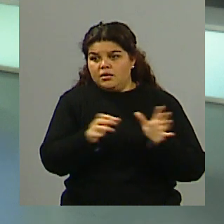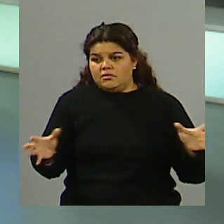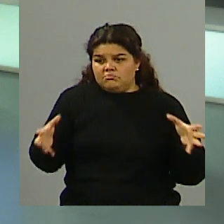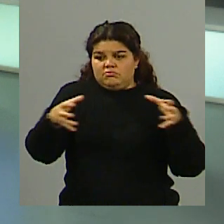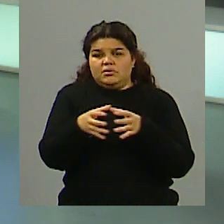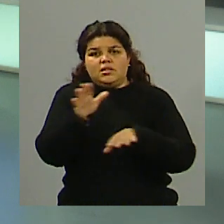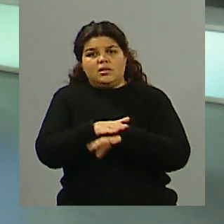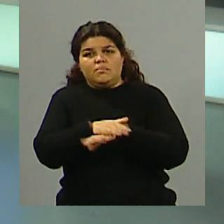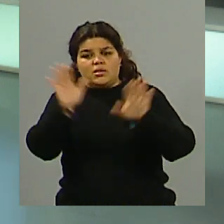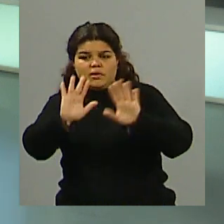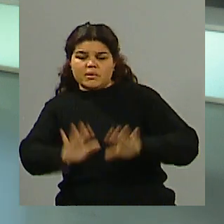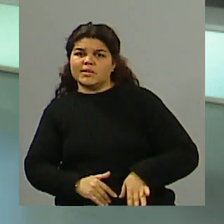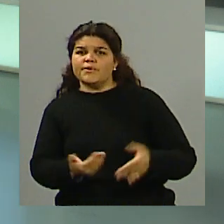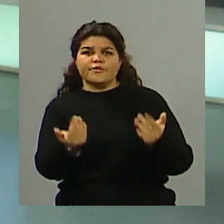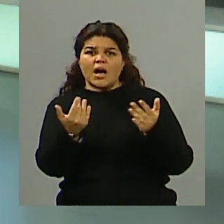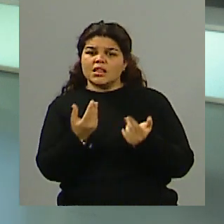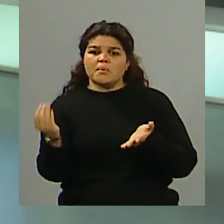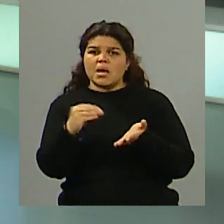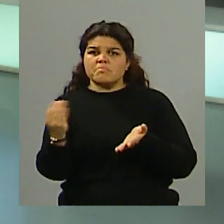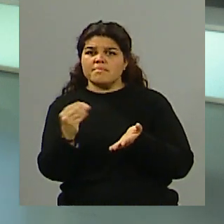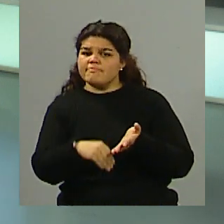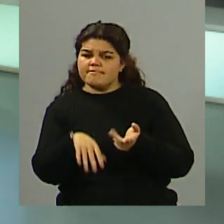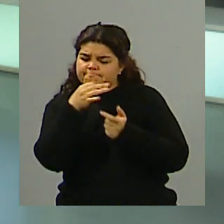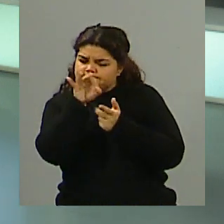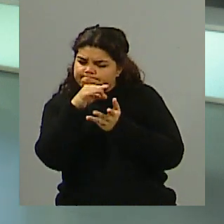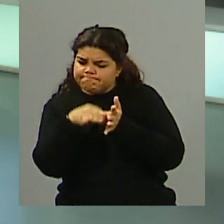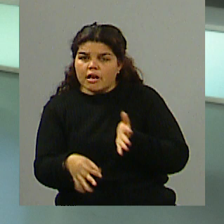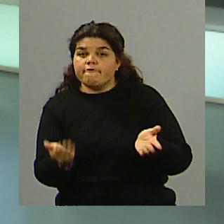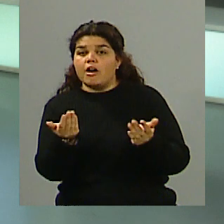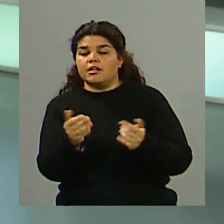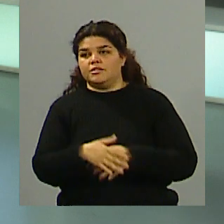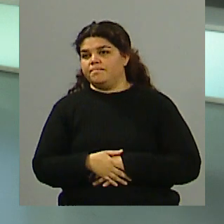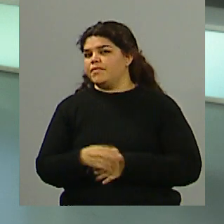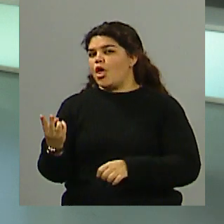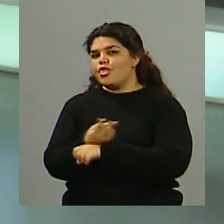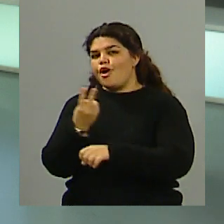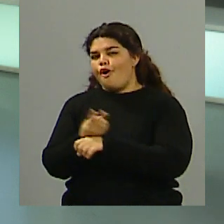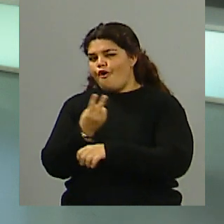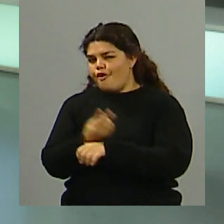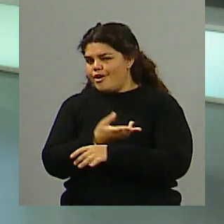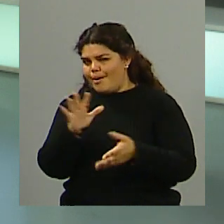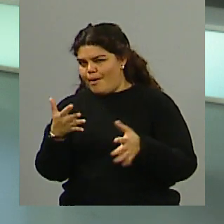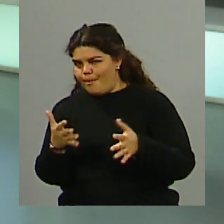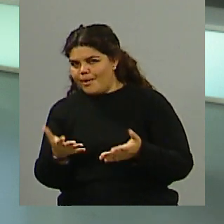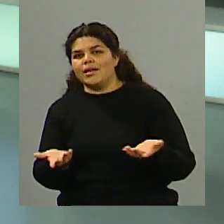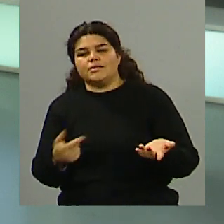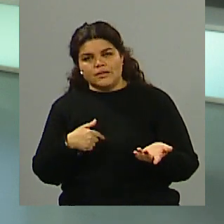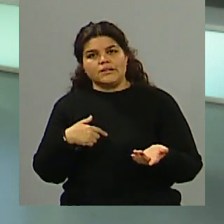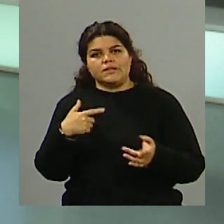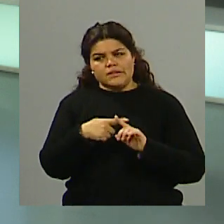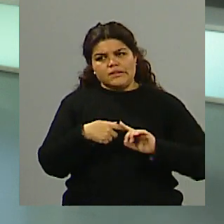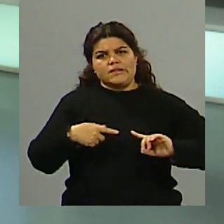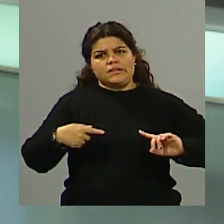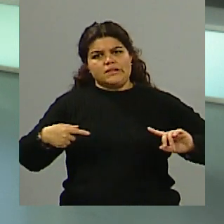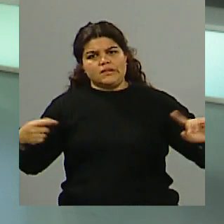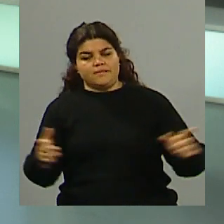poquito para que sea un poco más entretenido. Fue un debate largo, duró más de dos horas, y esto también, bueno, hace que... Estuvo contemplado igual.